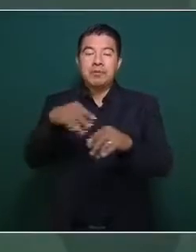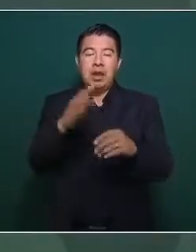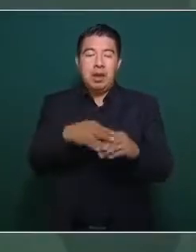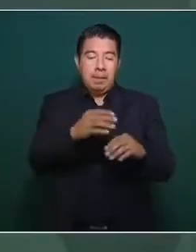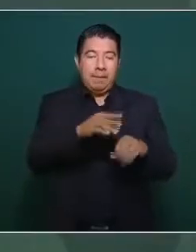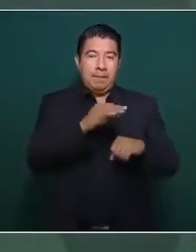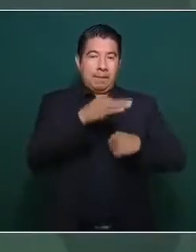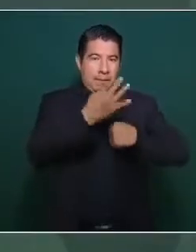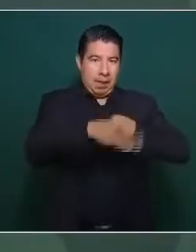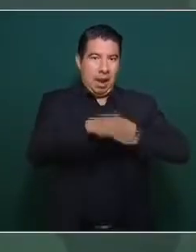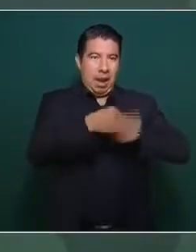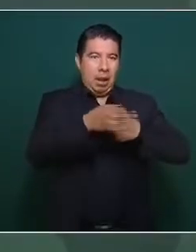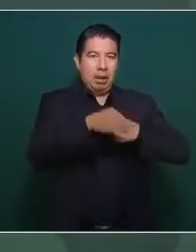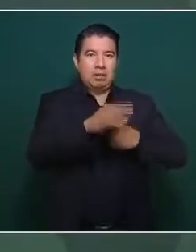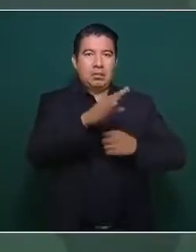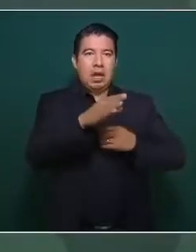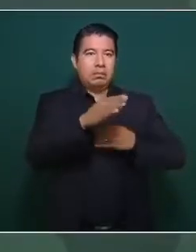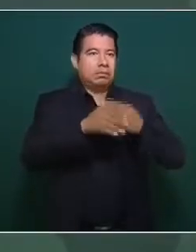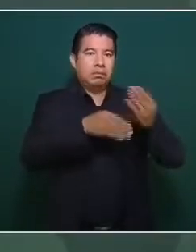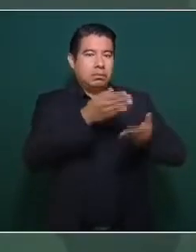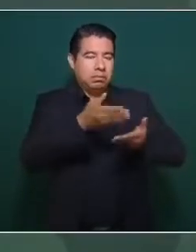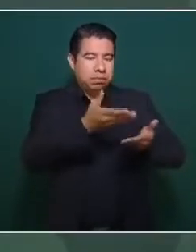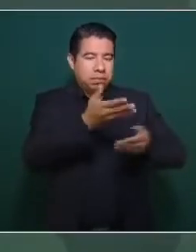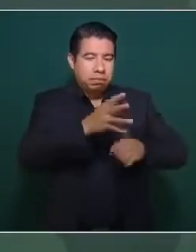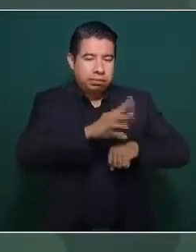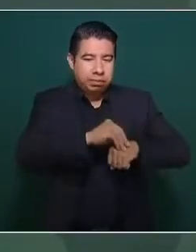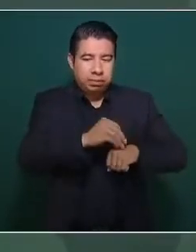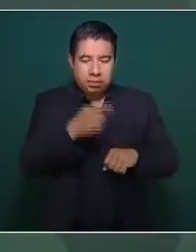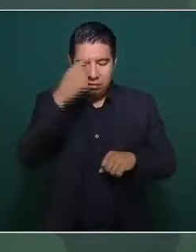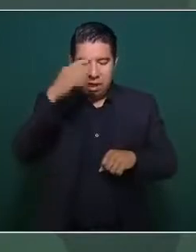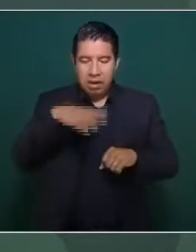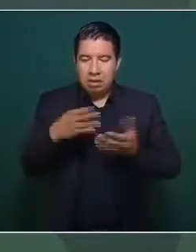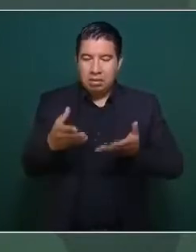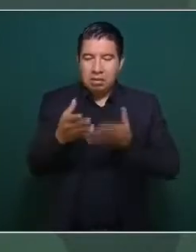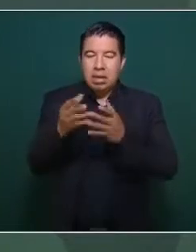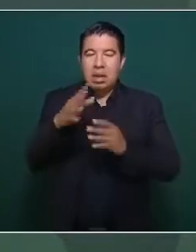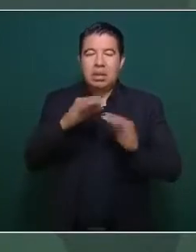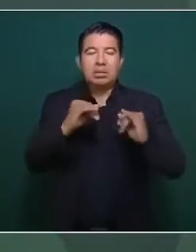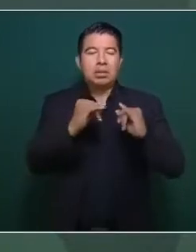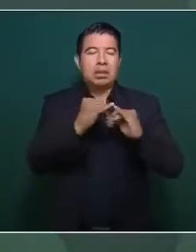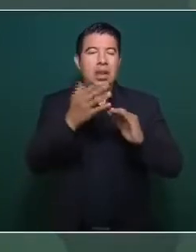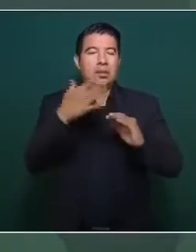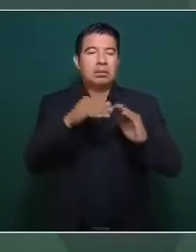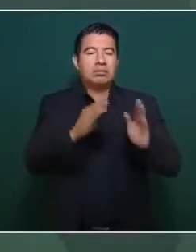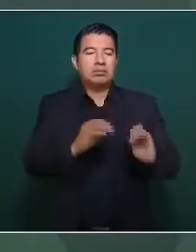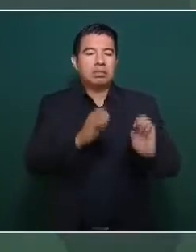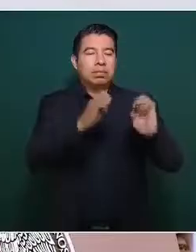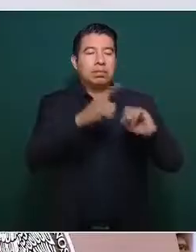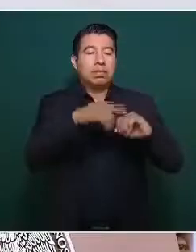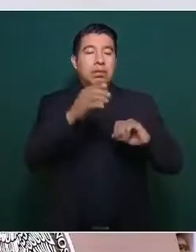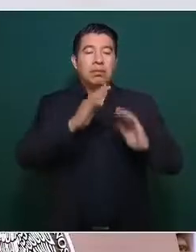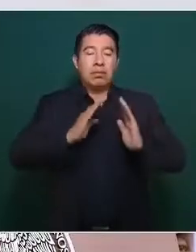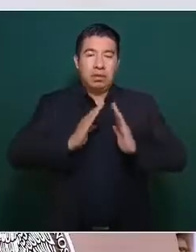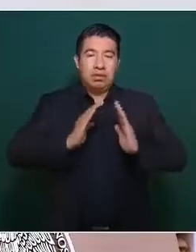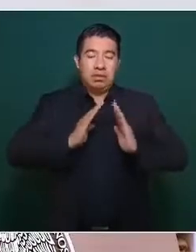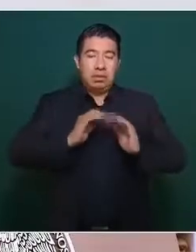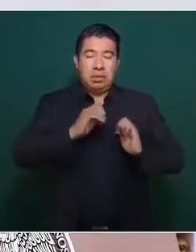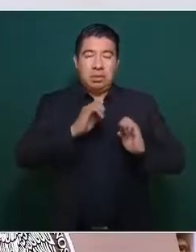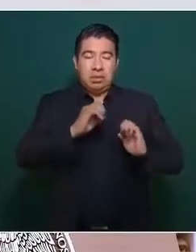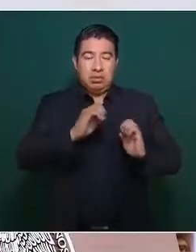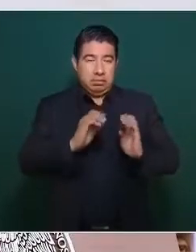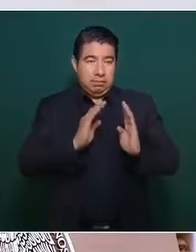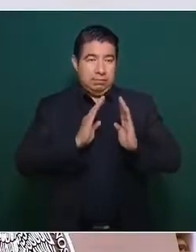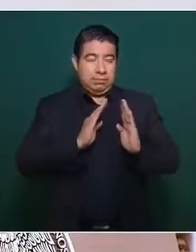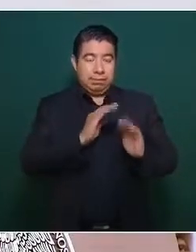cedidos, que eran instalaciones utilizadas por el personal del Ejército. Hoy en día están